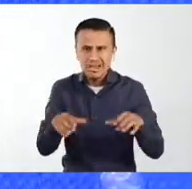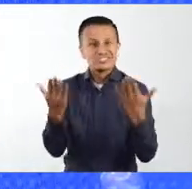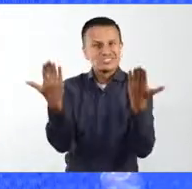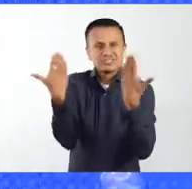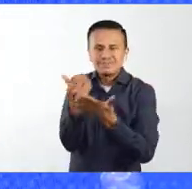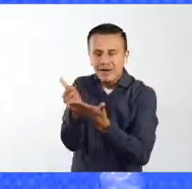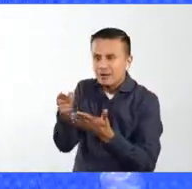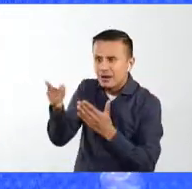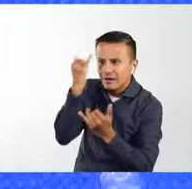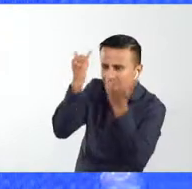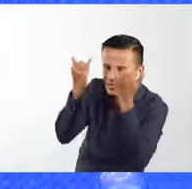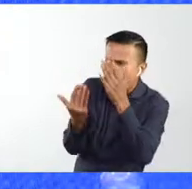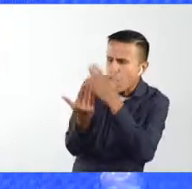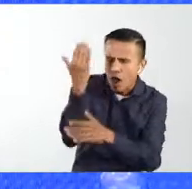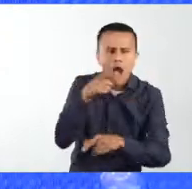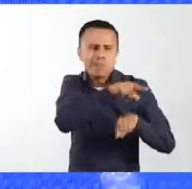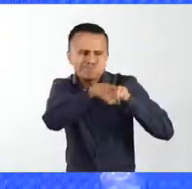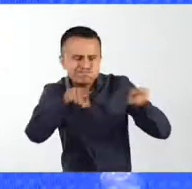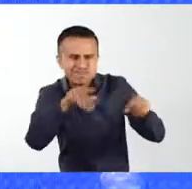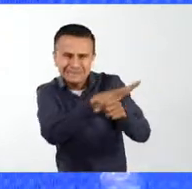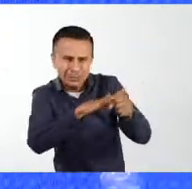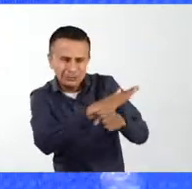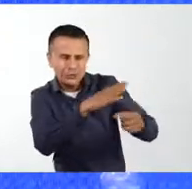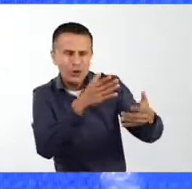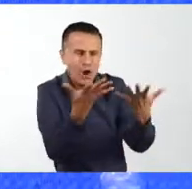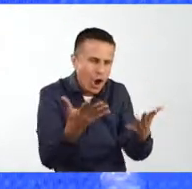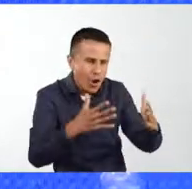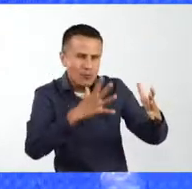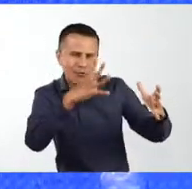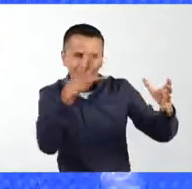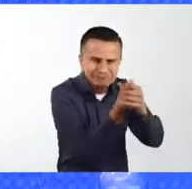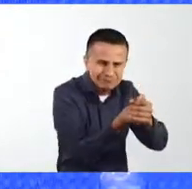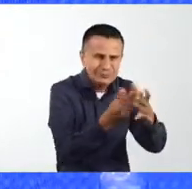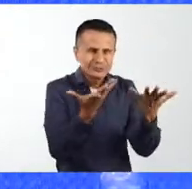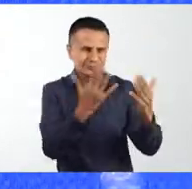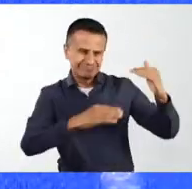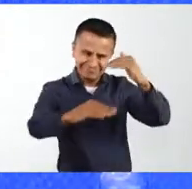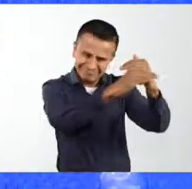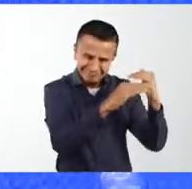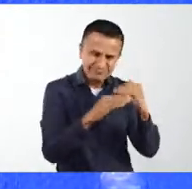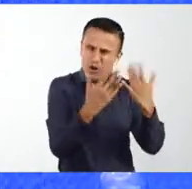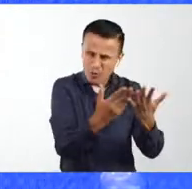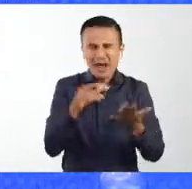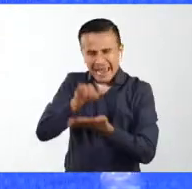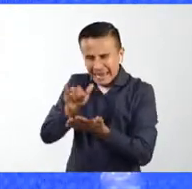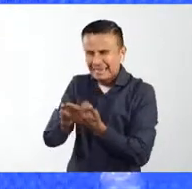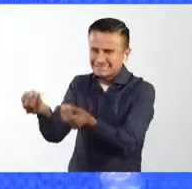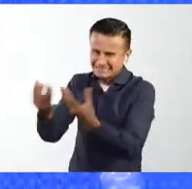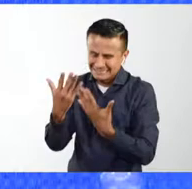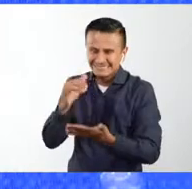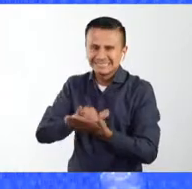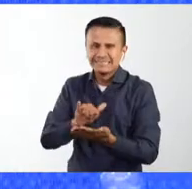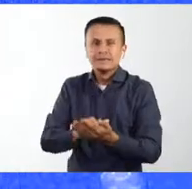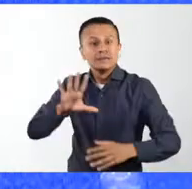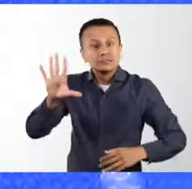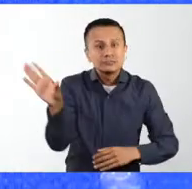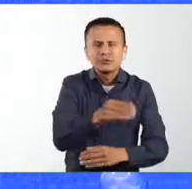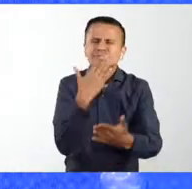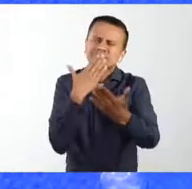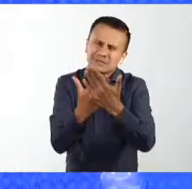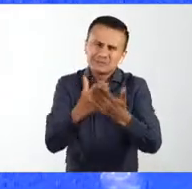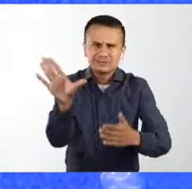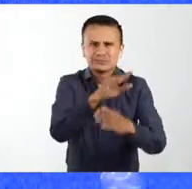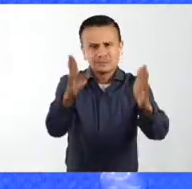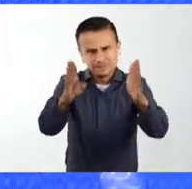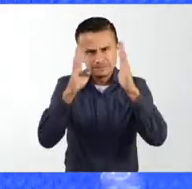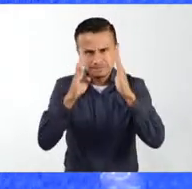y nuevas soluciones para abordar los grandes desafíos vinculados a la inclusión y la equidad en educación. Muchas gracias a